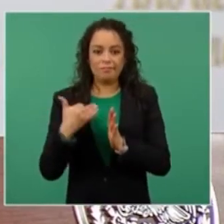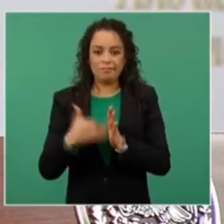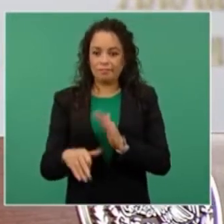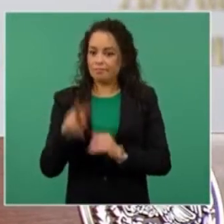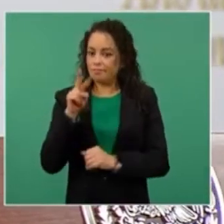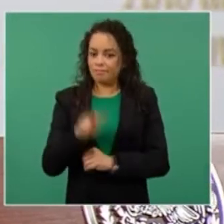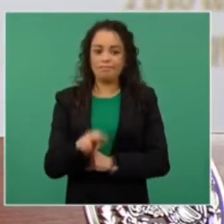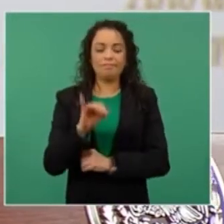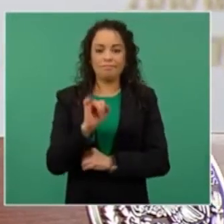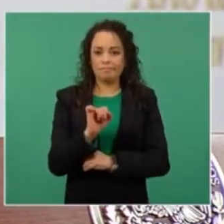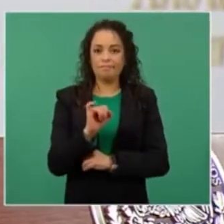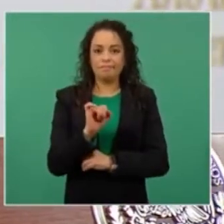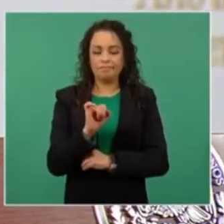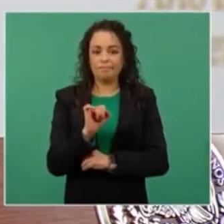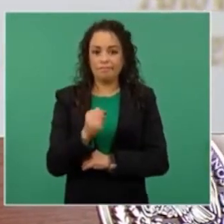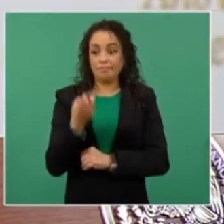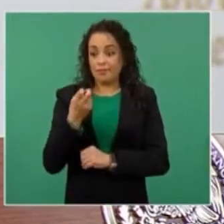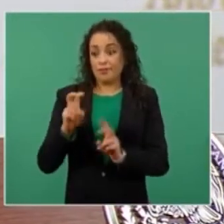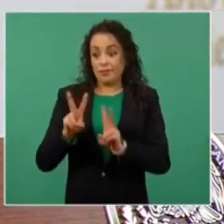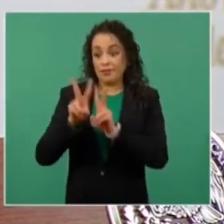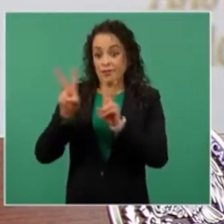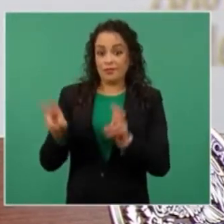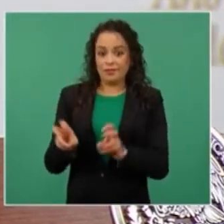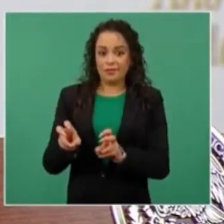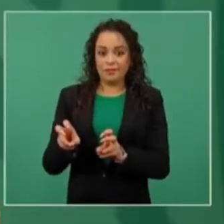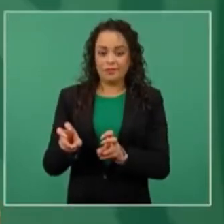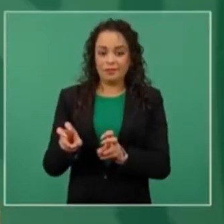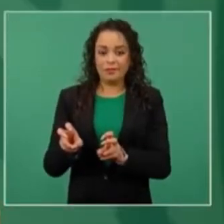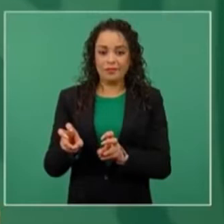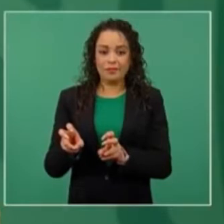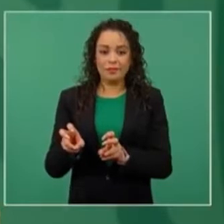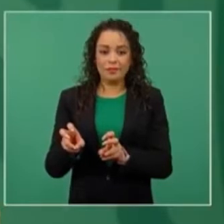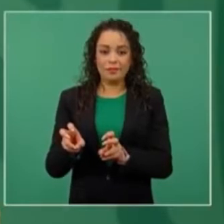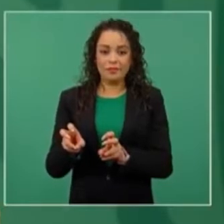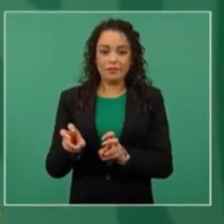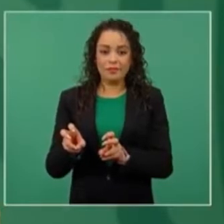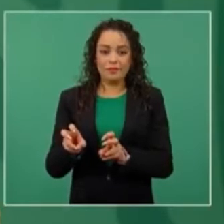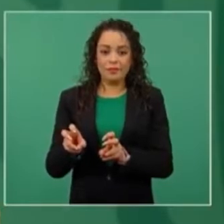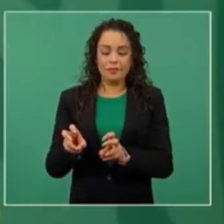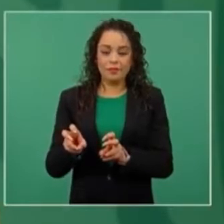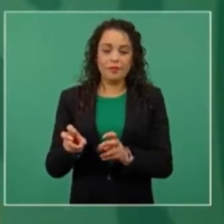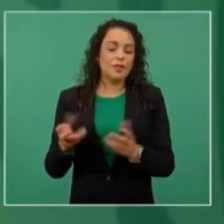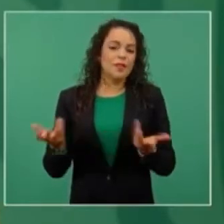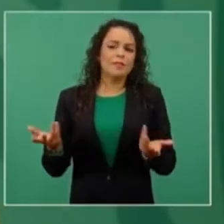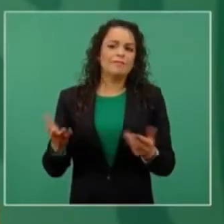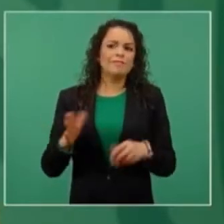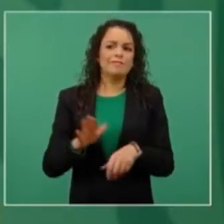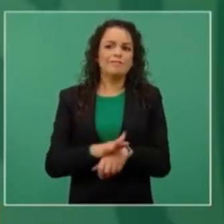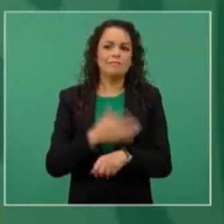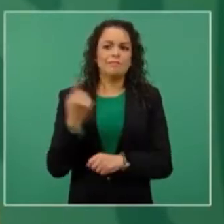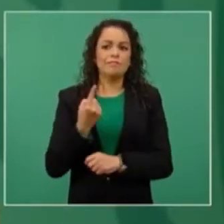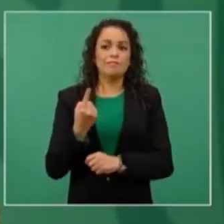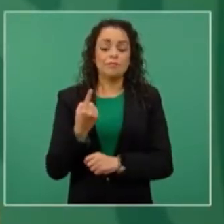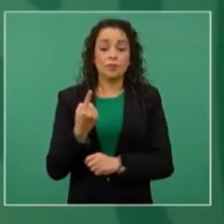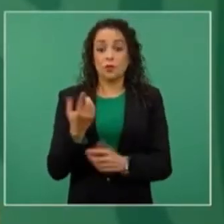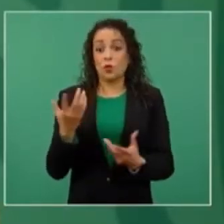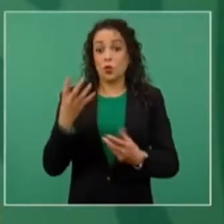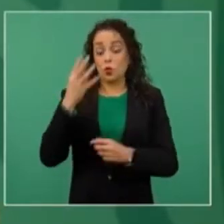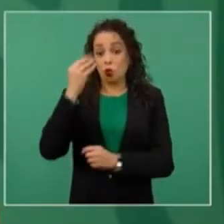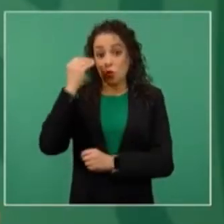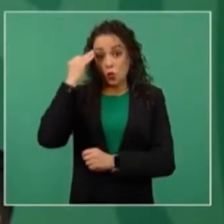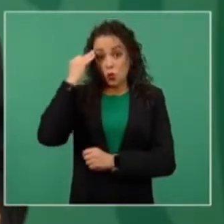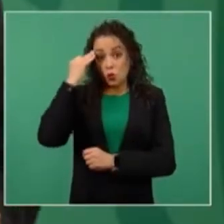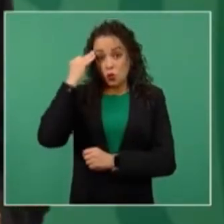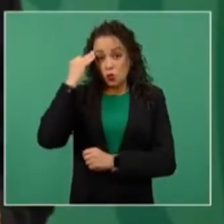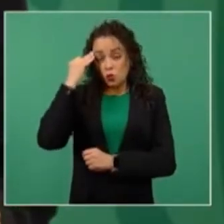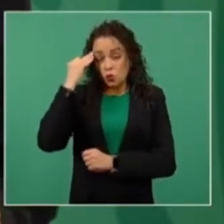pendientes en esta materia, porque prevaleció durante mucho tiempo la